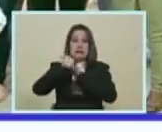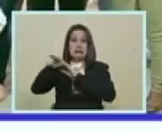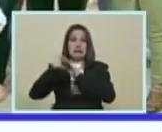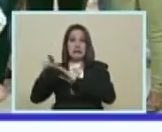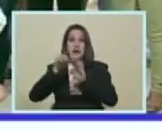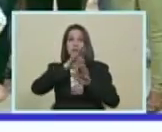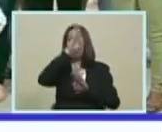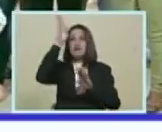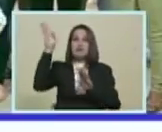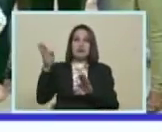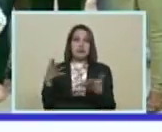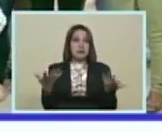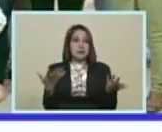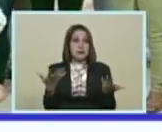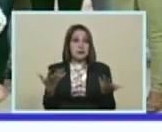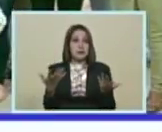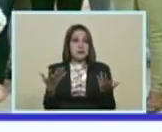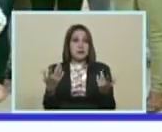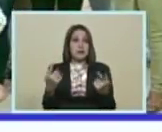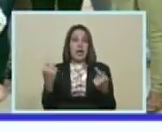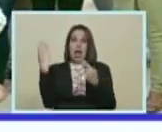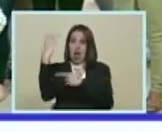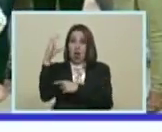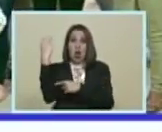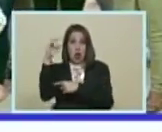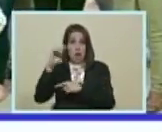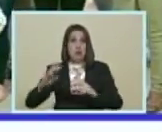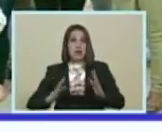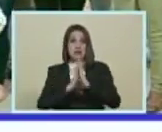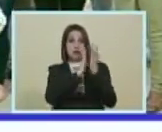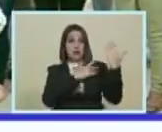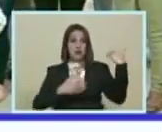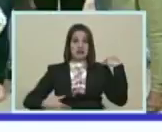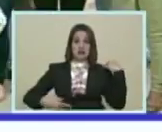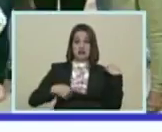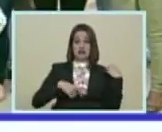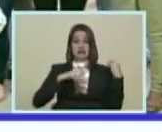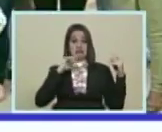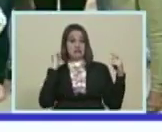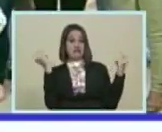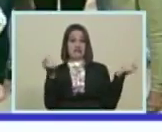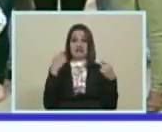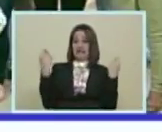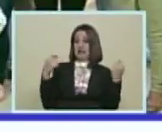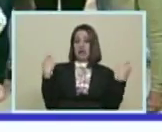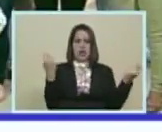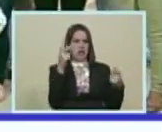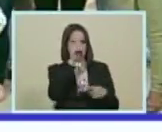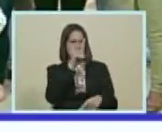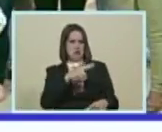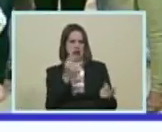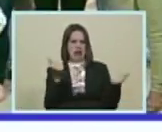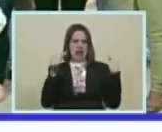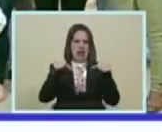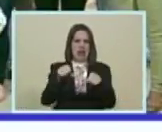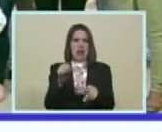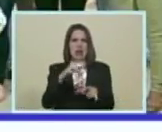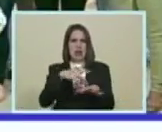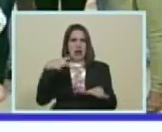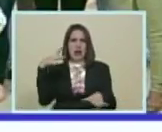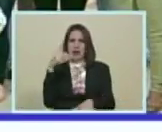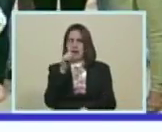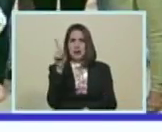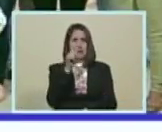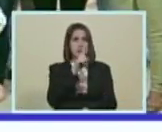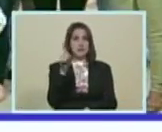Como Desde Colombia Santos monta un show De que Venezuela Tiene un problema grave De migración No es así